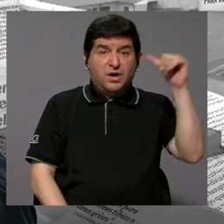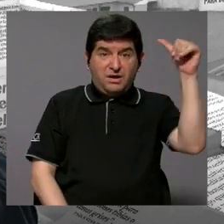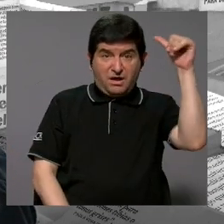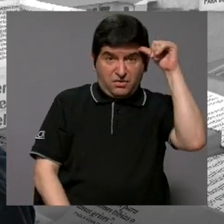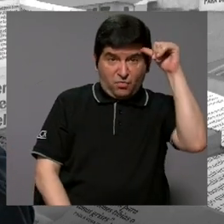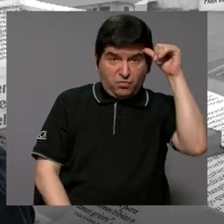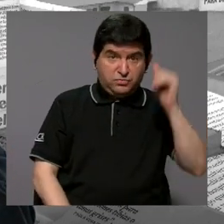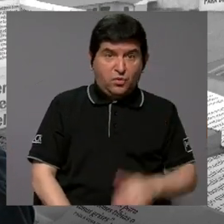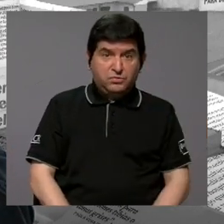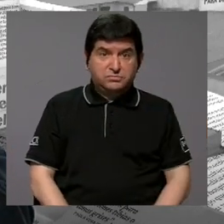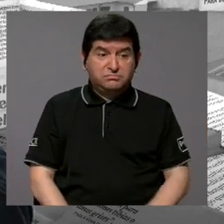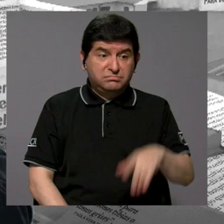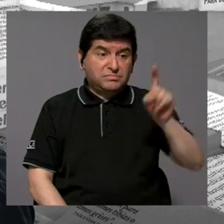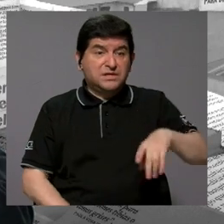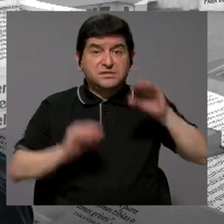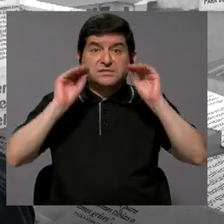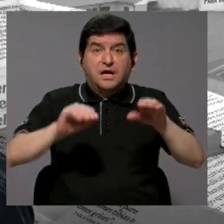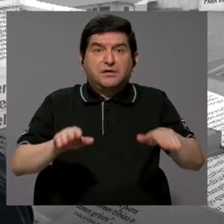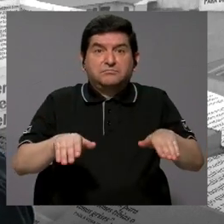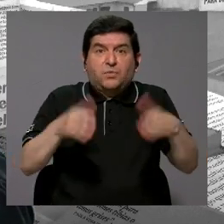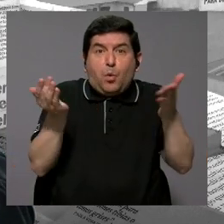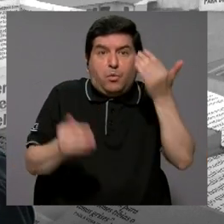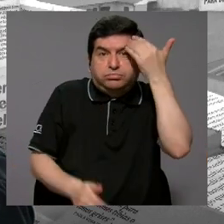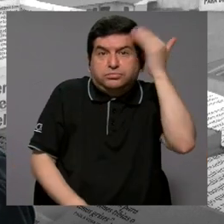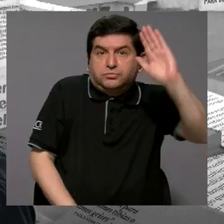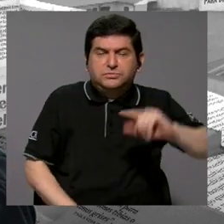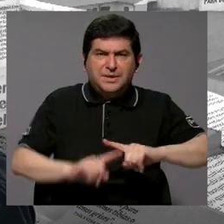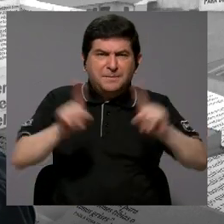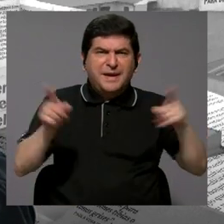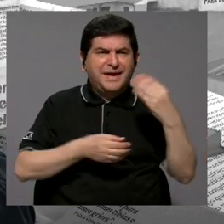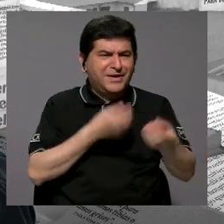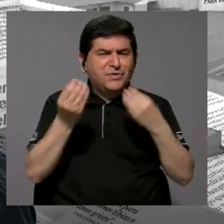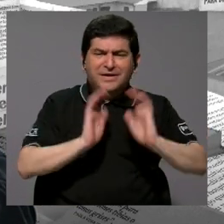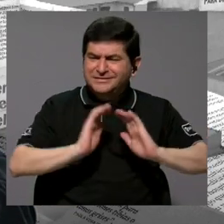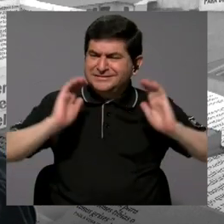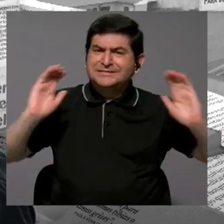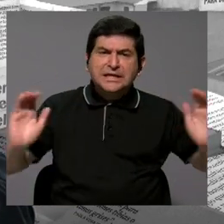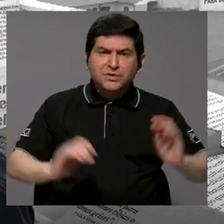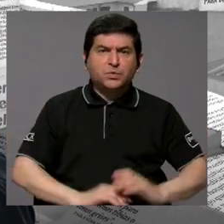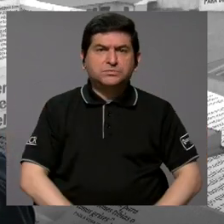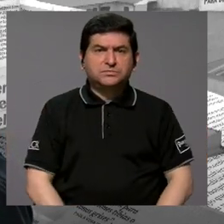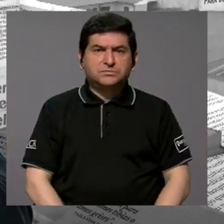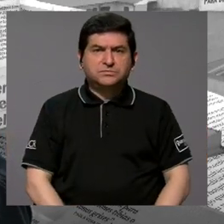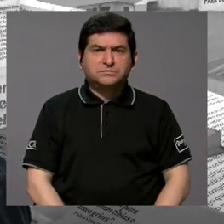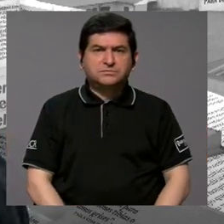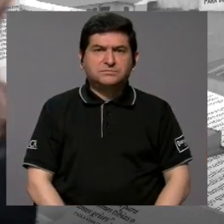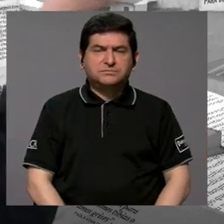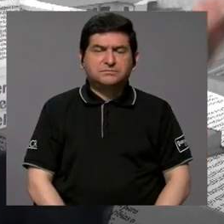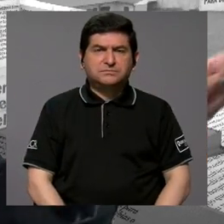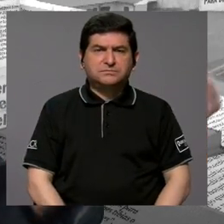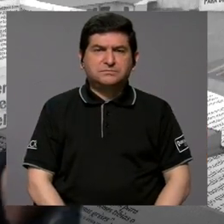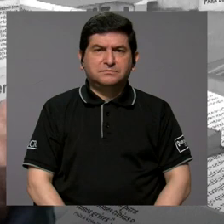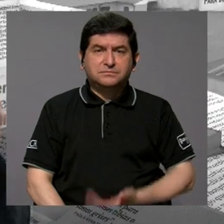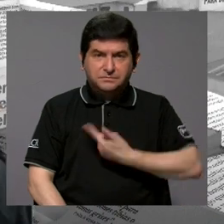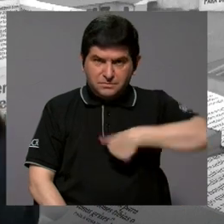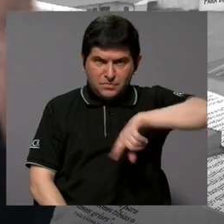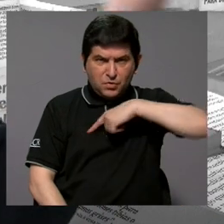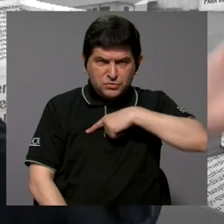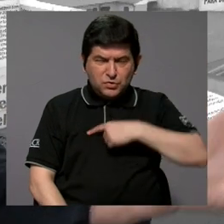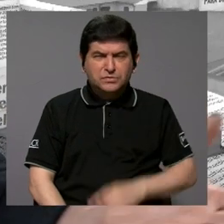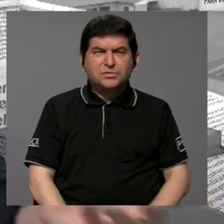que educarnos no sé cómo, pero ¿qué hacemos con los niños? Porque todavía estamos en